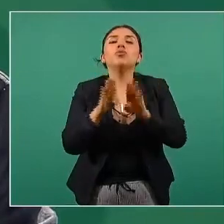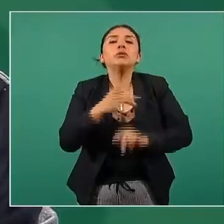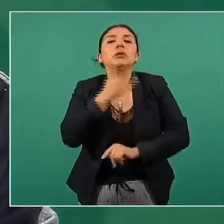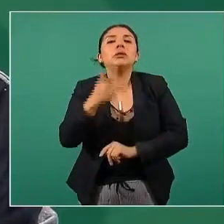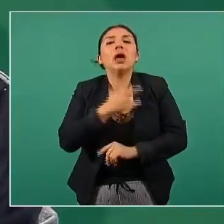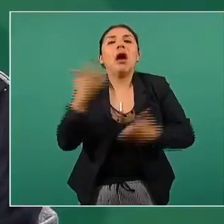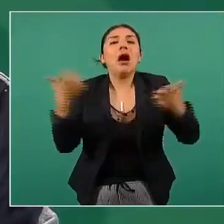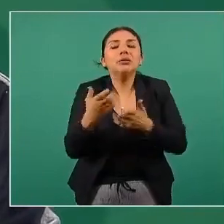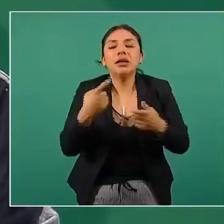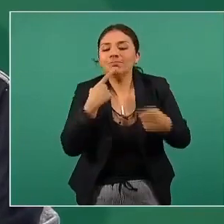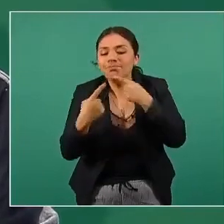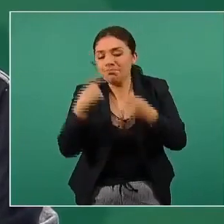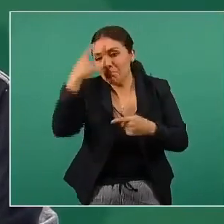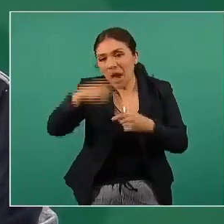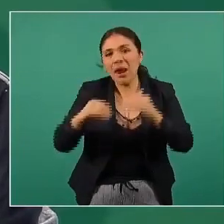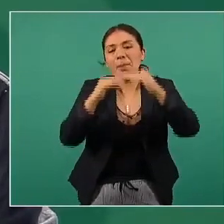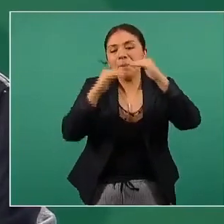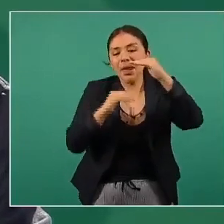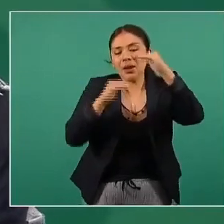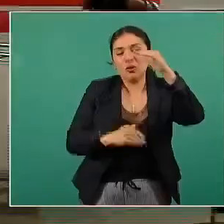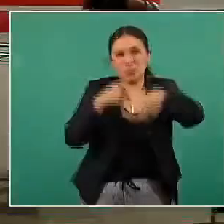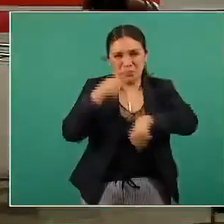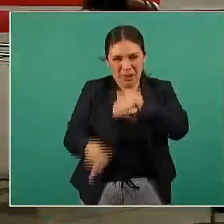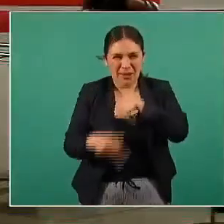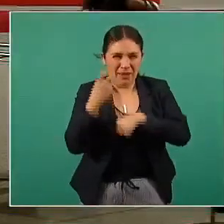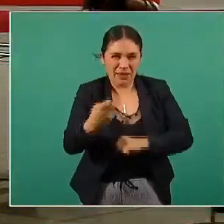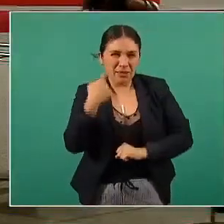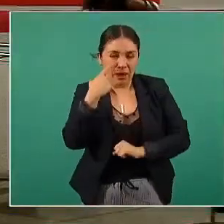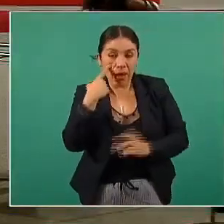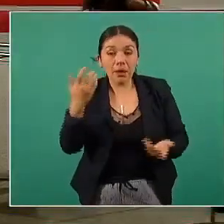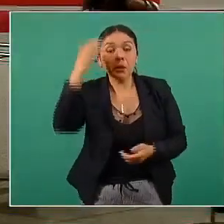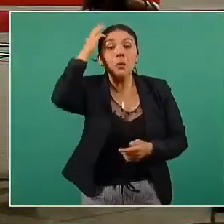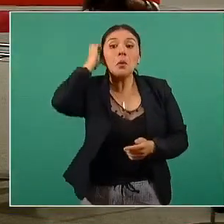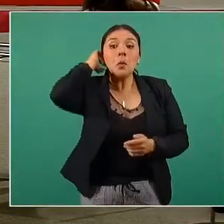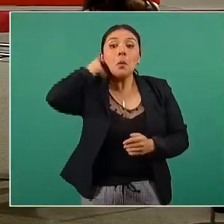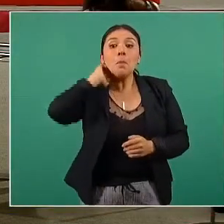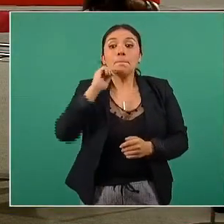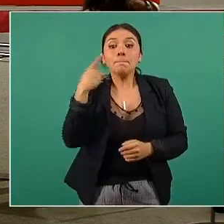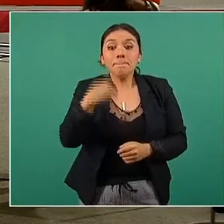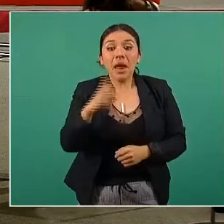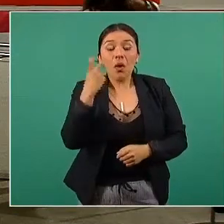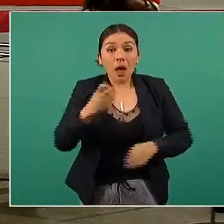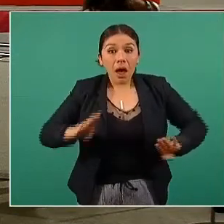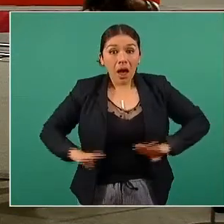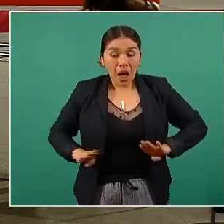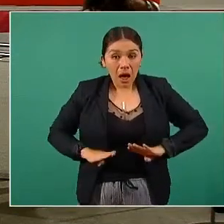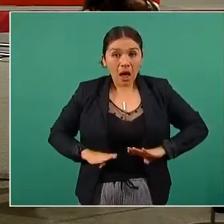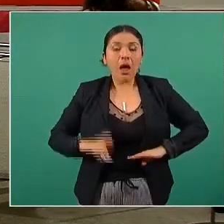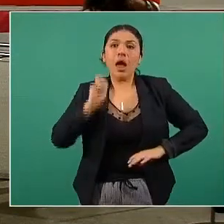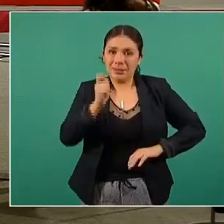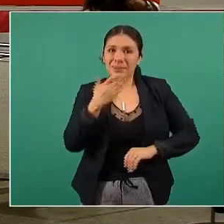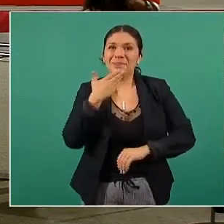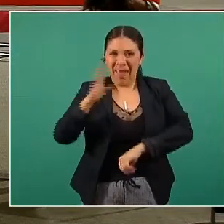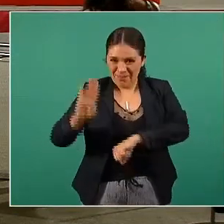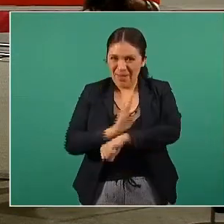para poder disminuir los riesgos. Pero esta situación benévola,